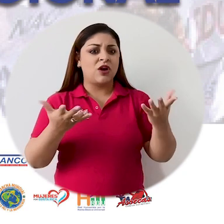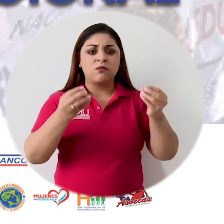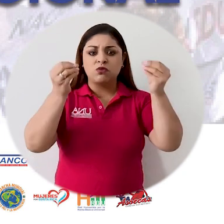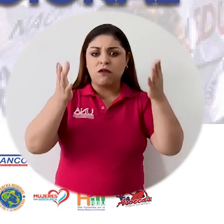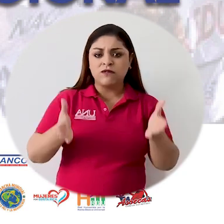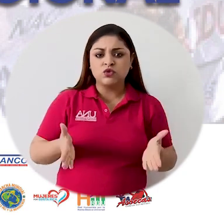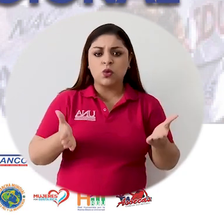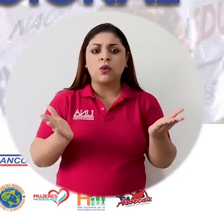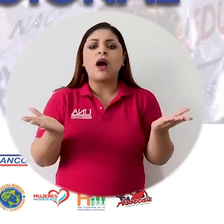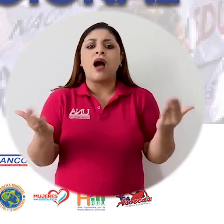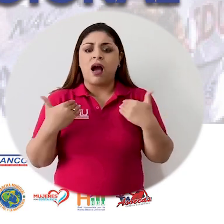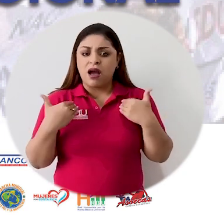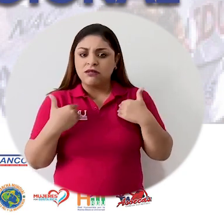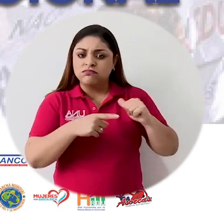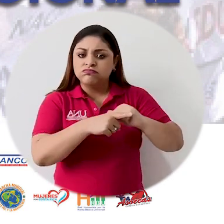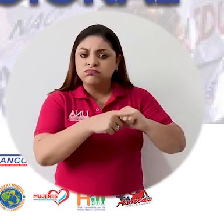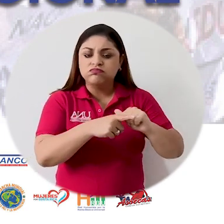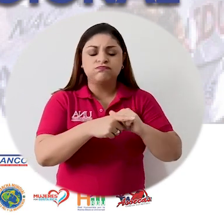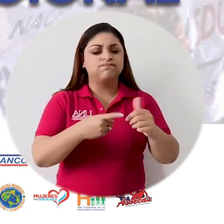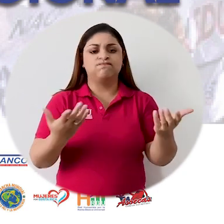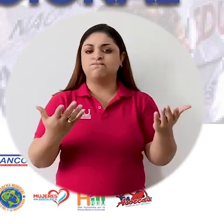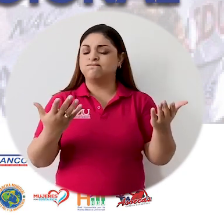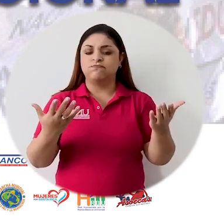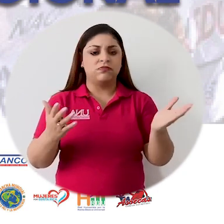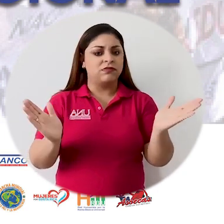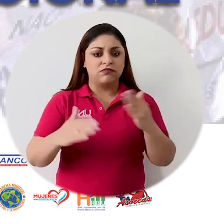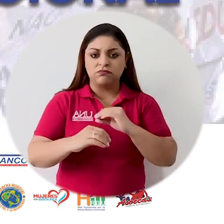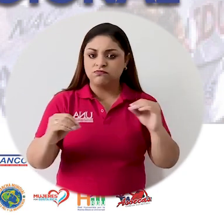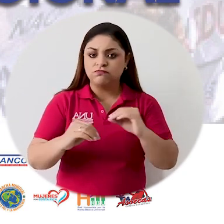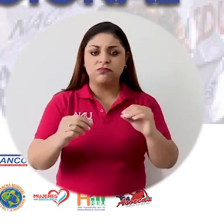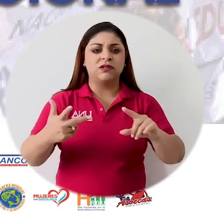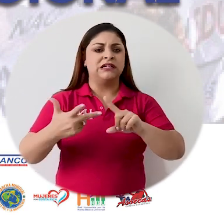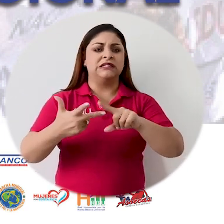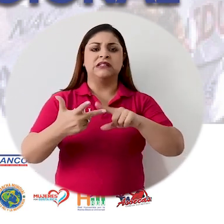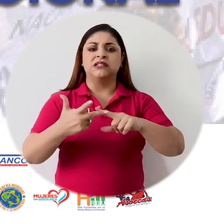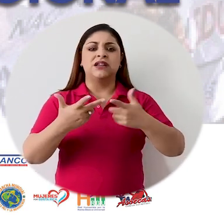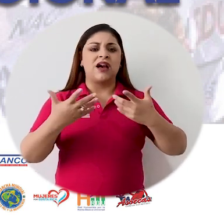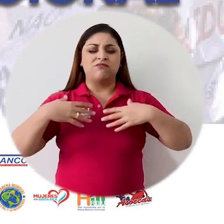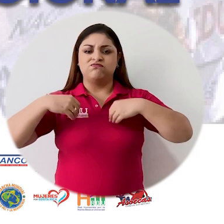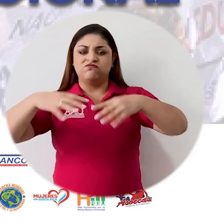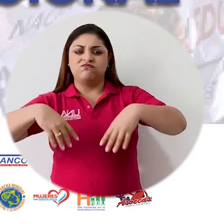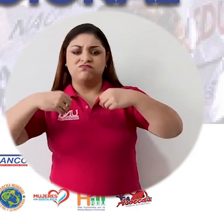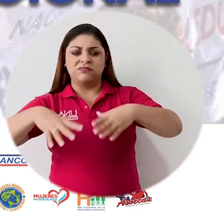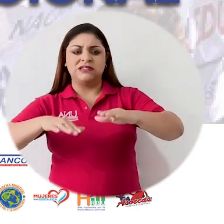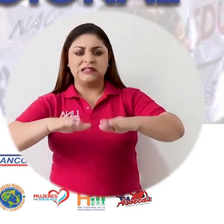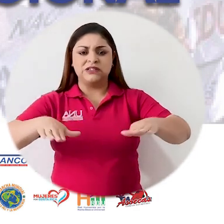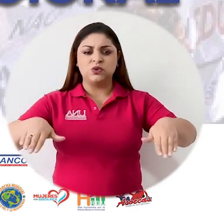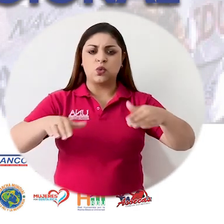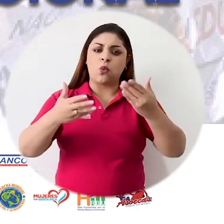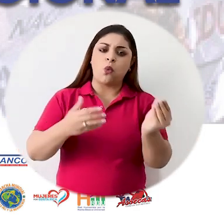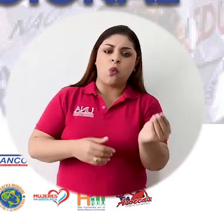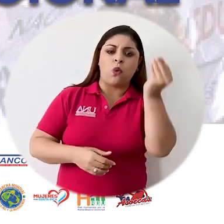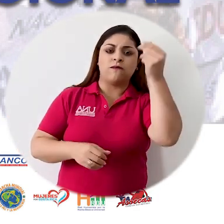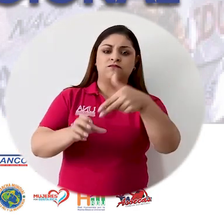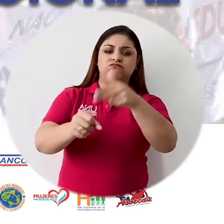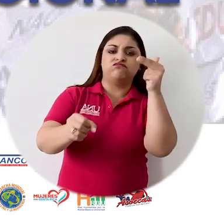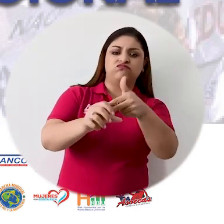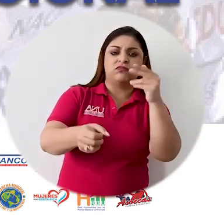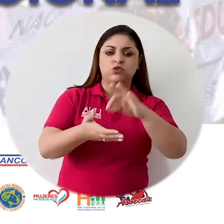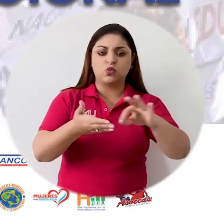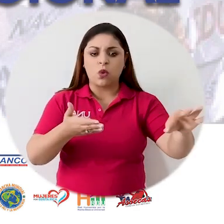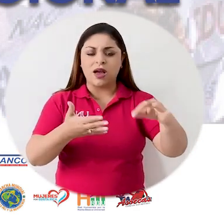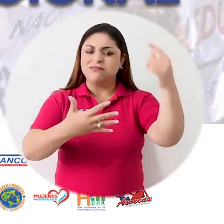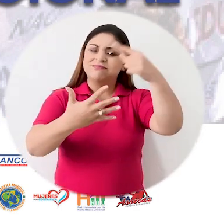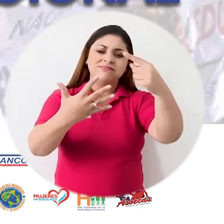nula acompañamiento del cuerpo docente, en capacitación, en restricción de mallas curriculares, exclusión y deserción escolar.